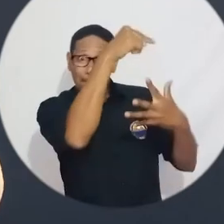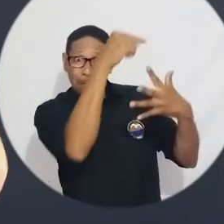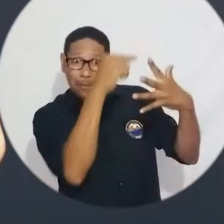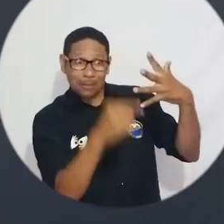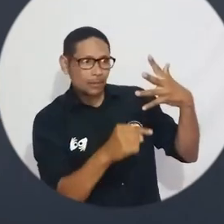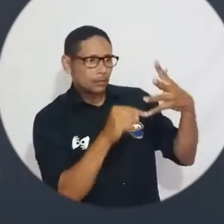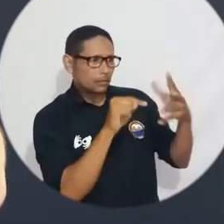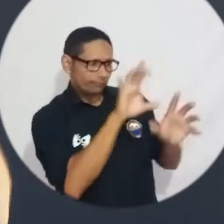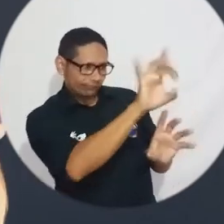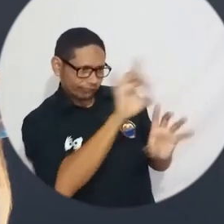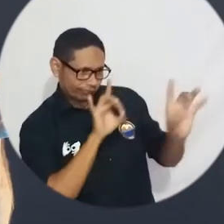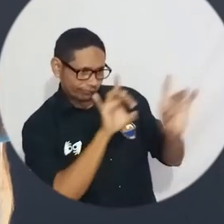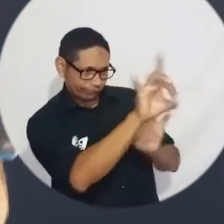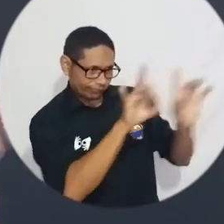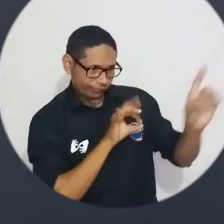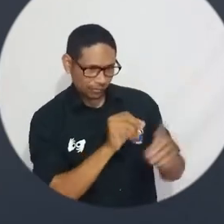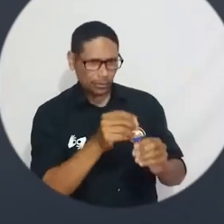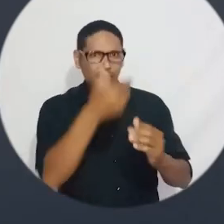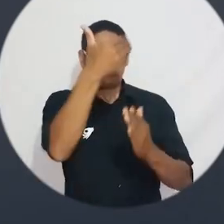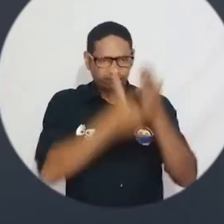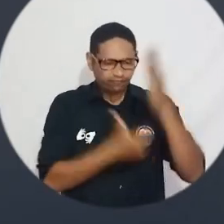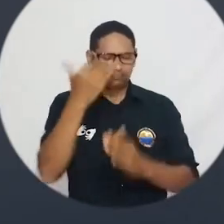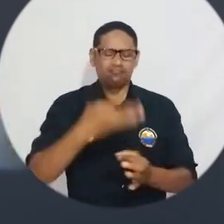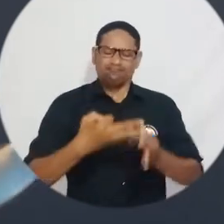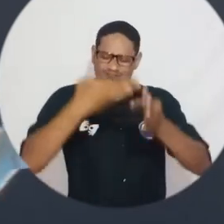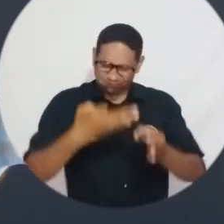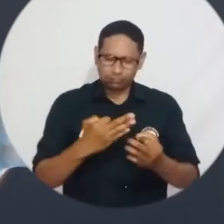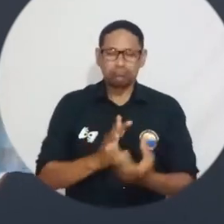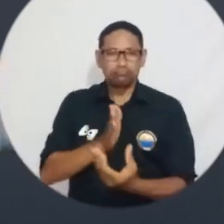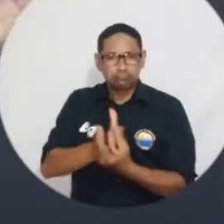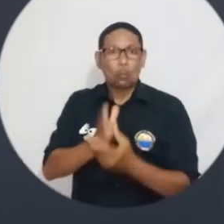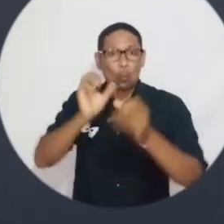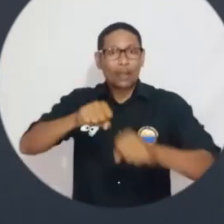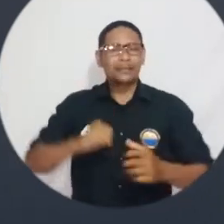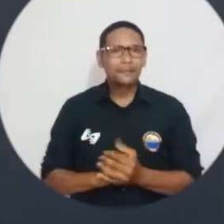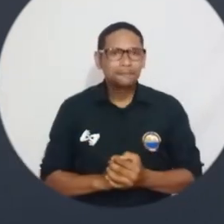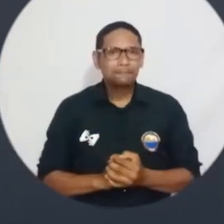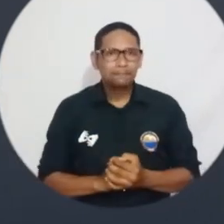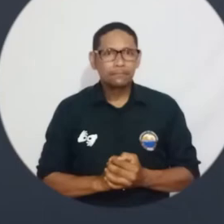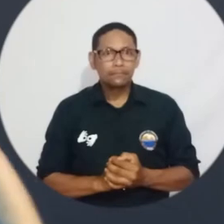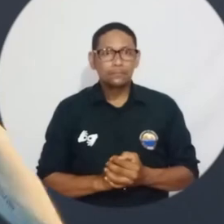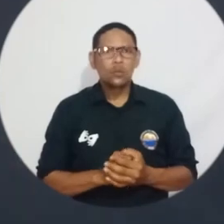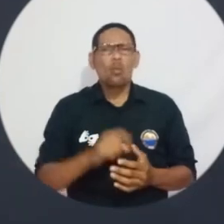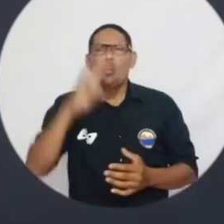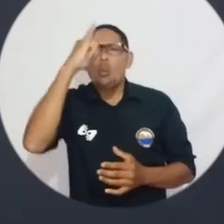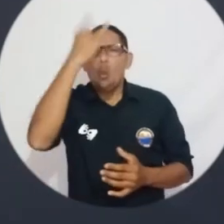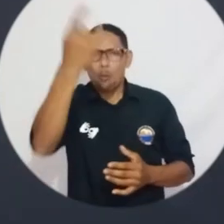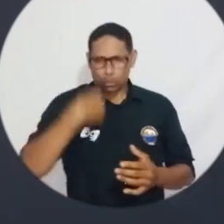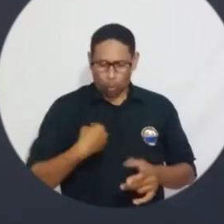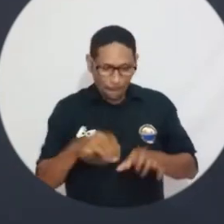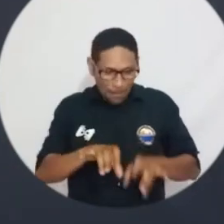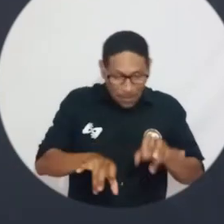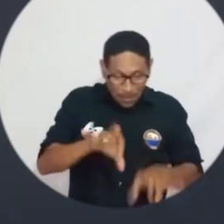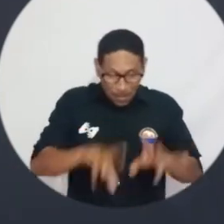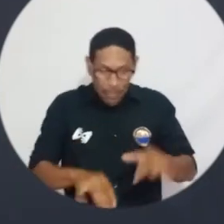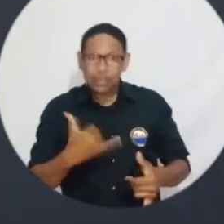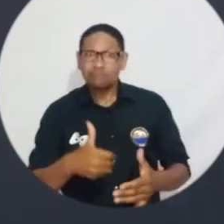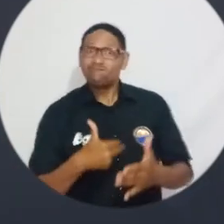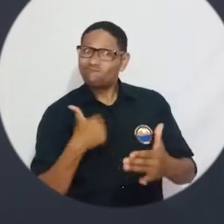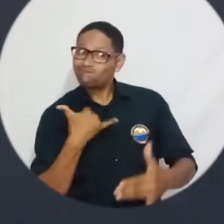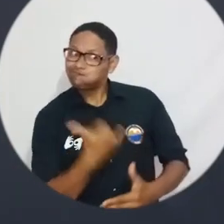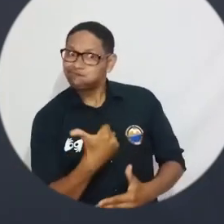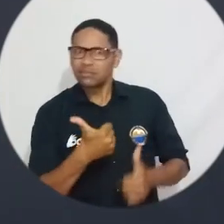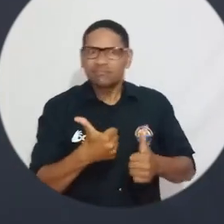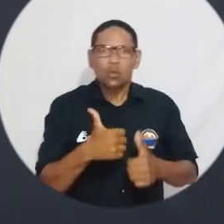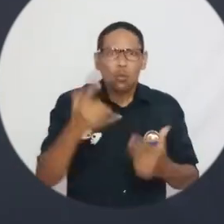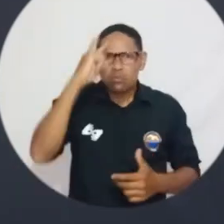son los que, siendo seleccionados, entregaron todos los documentos para legalizar su ingreso. ¿Cómo sé si quedé inscrito